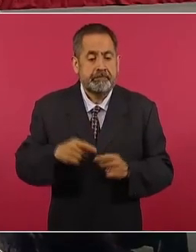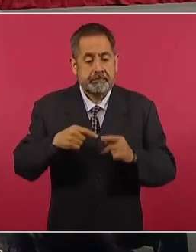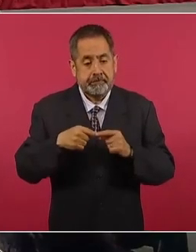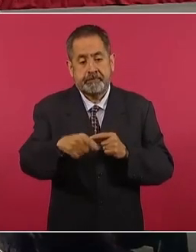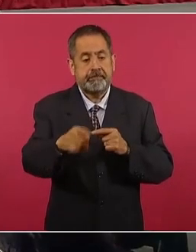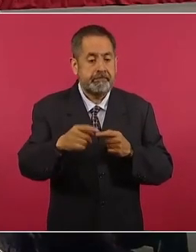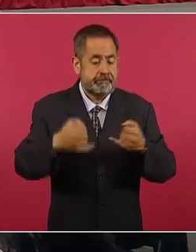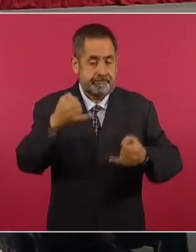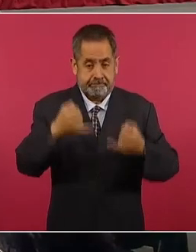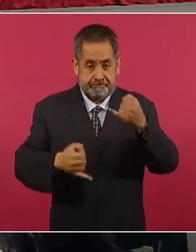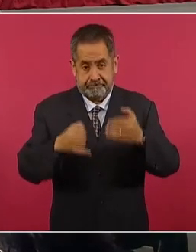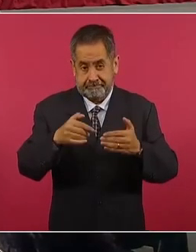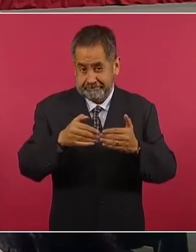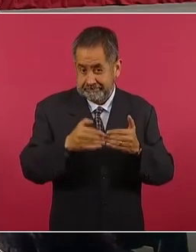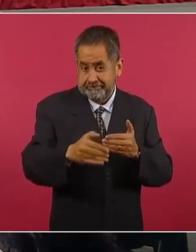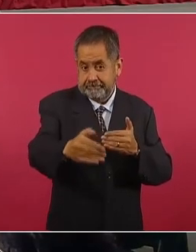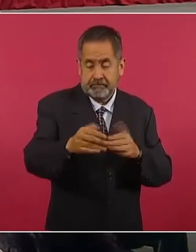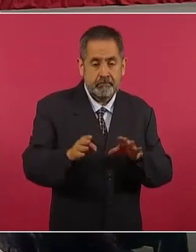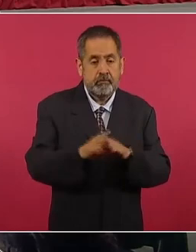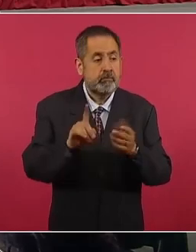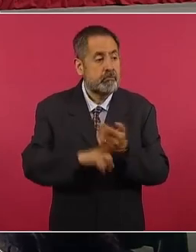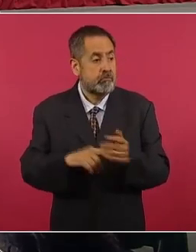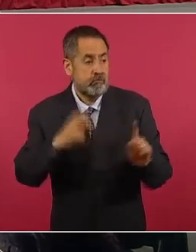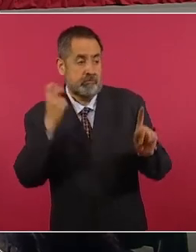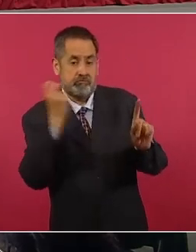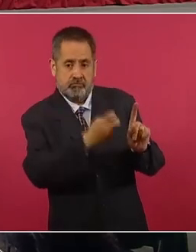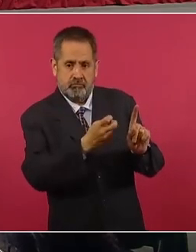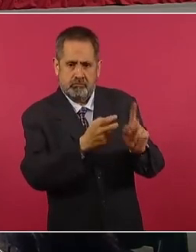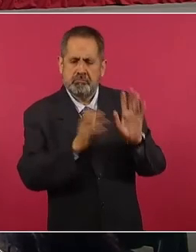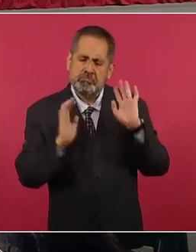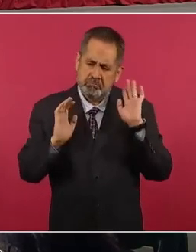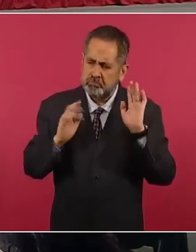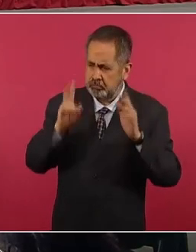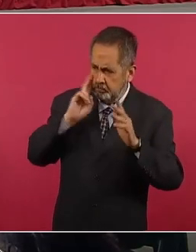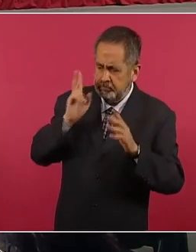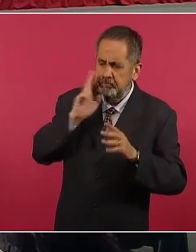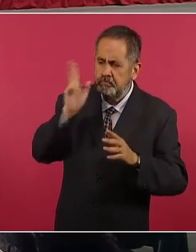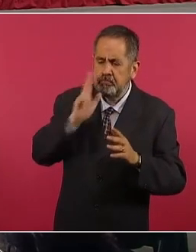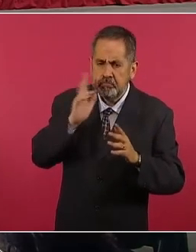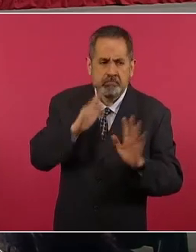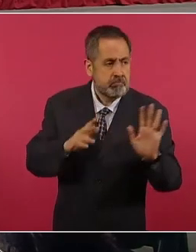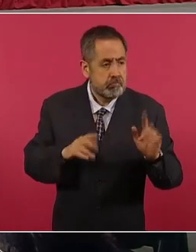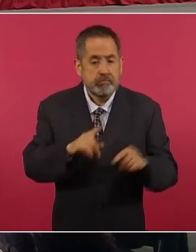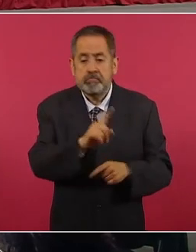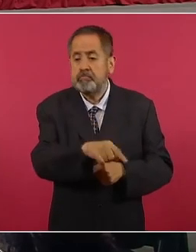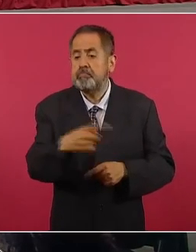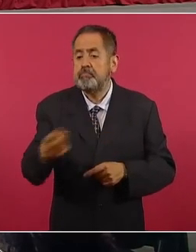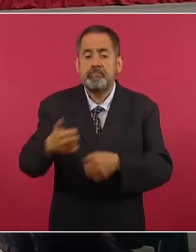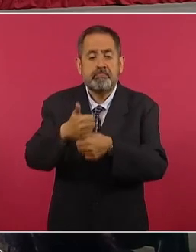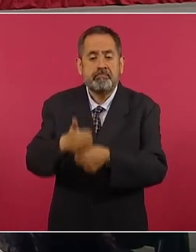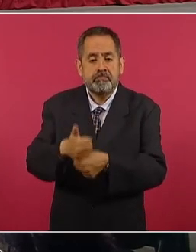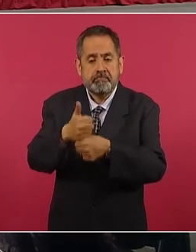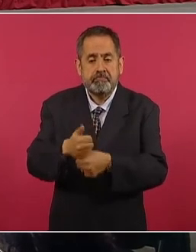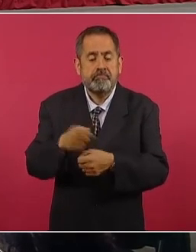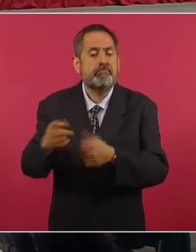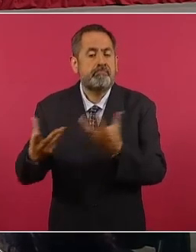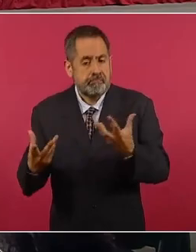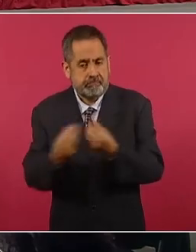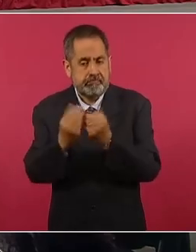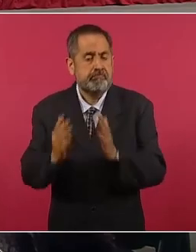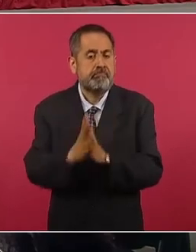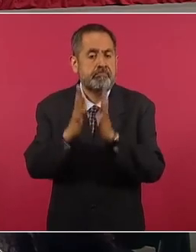penales que se establezcan, los imputados pueden defenderse y las víctimas pueden participar